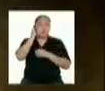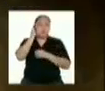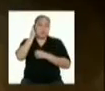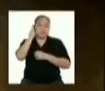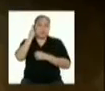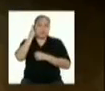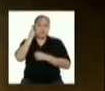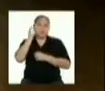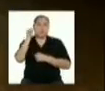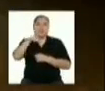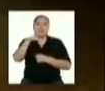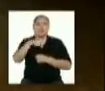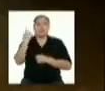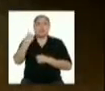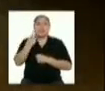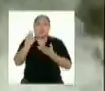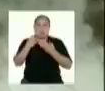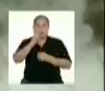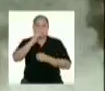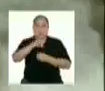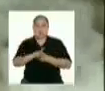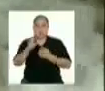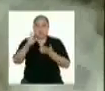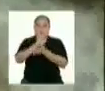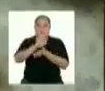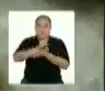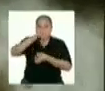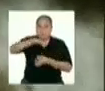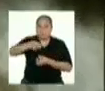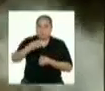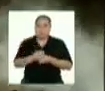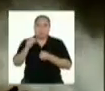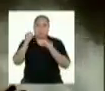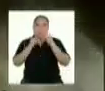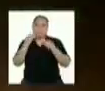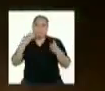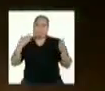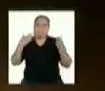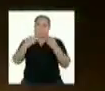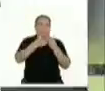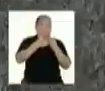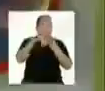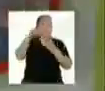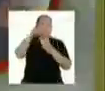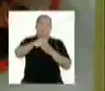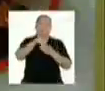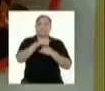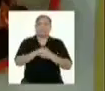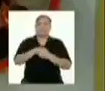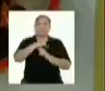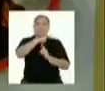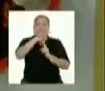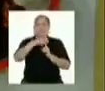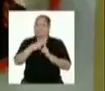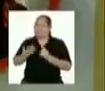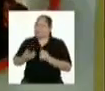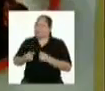esta vez, solo te quiero decir que la industria papelera genera un gran impacto en el ambiente. ¿Gran impacto?